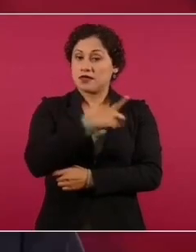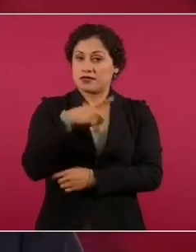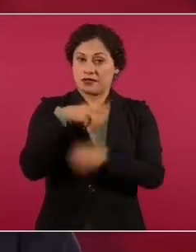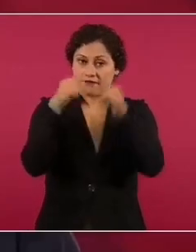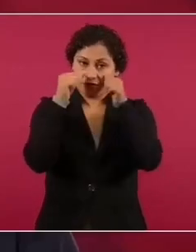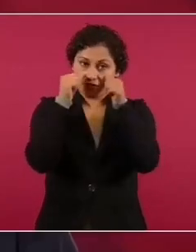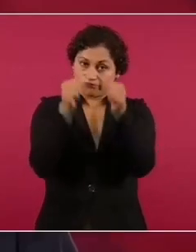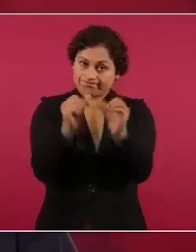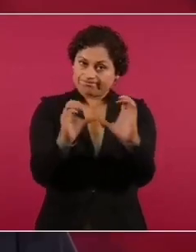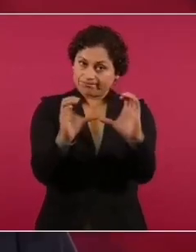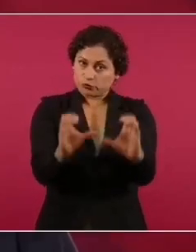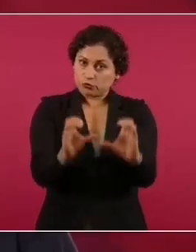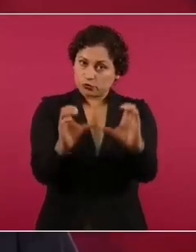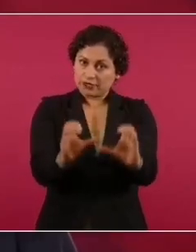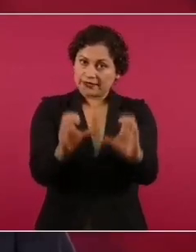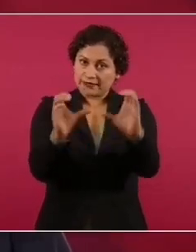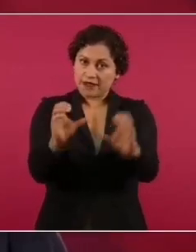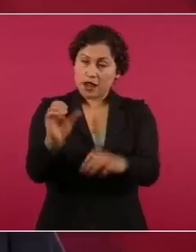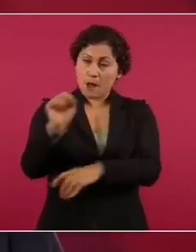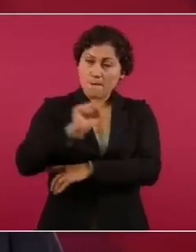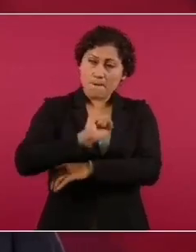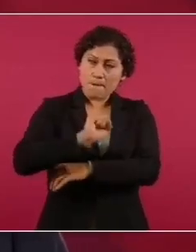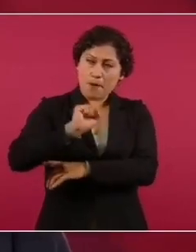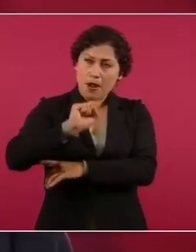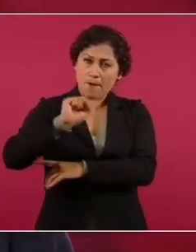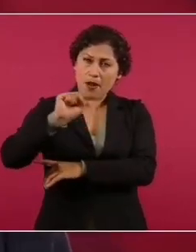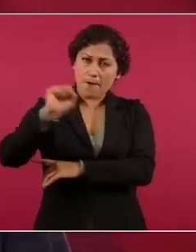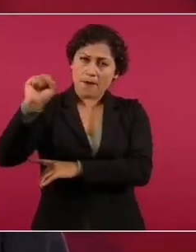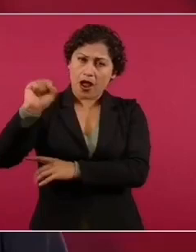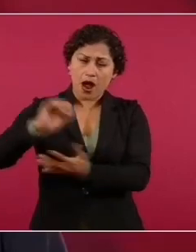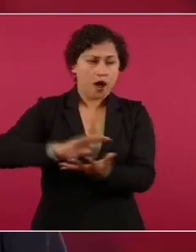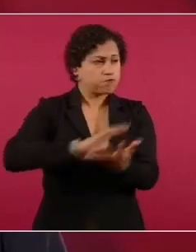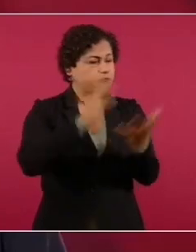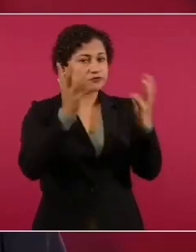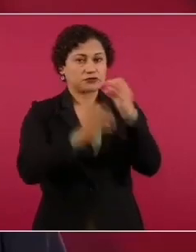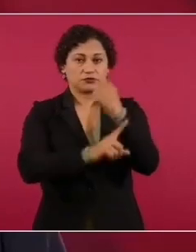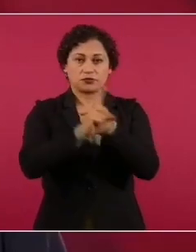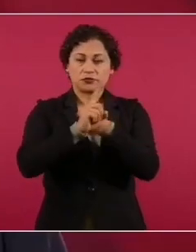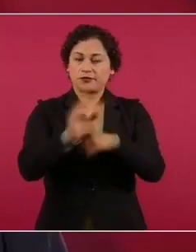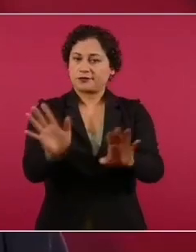no se nos convierte en un problema